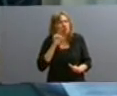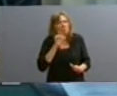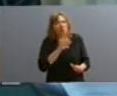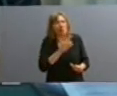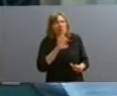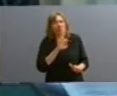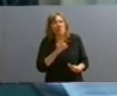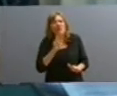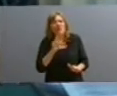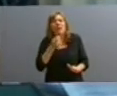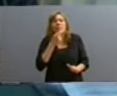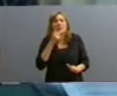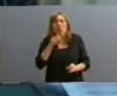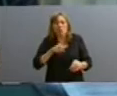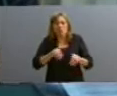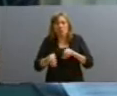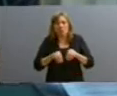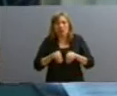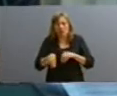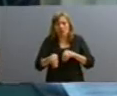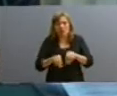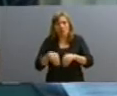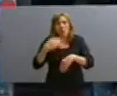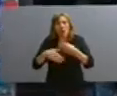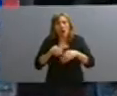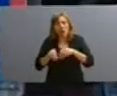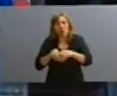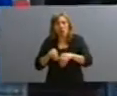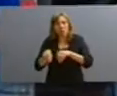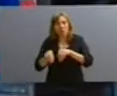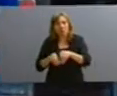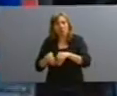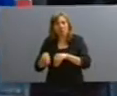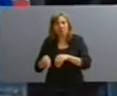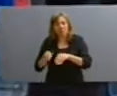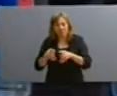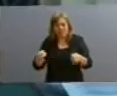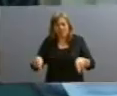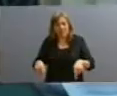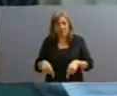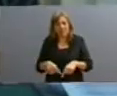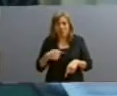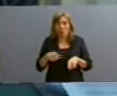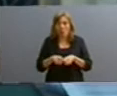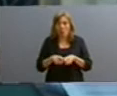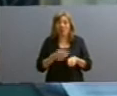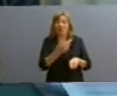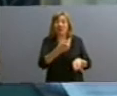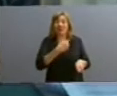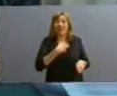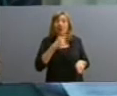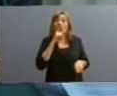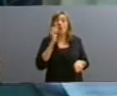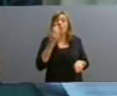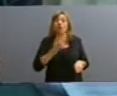un tablero de ajedrez. Así lo manifesté cuando me llamó a declarar el TOF, el Tribunal Federal